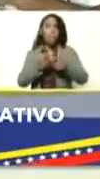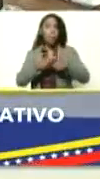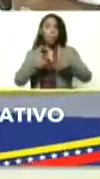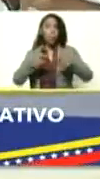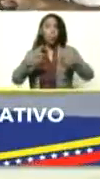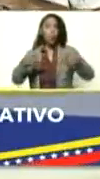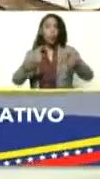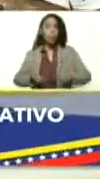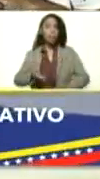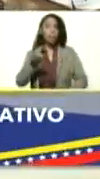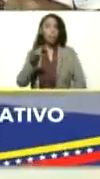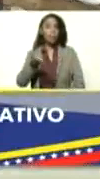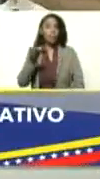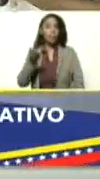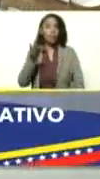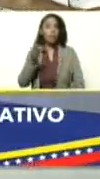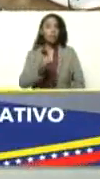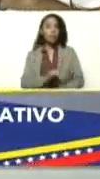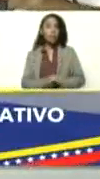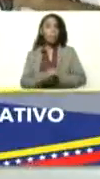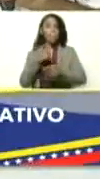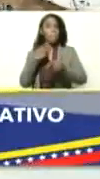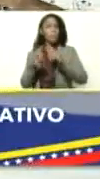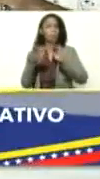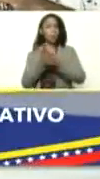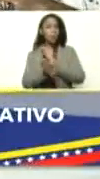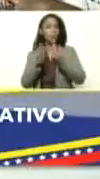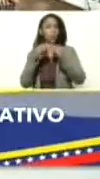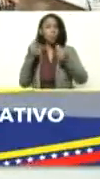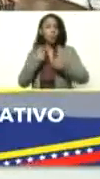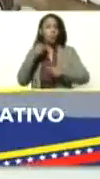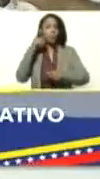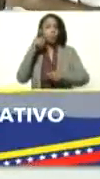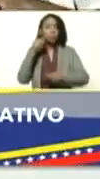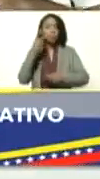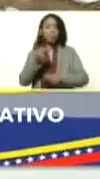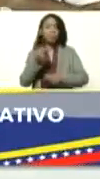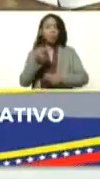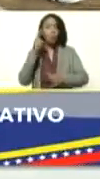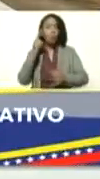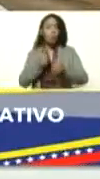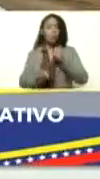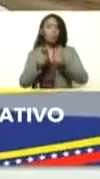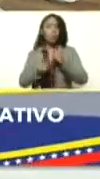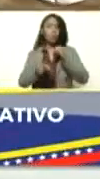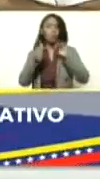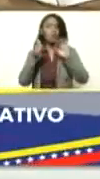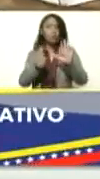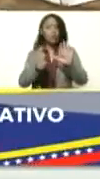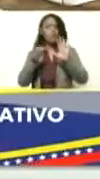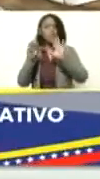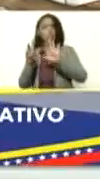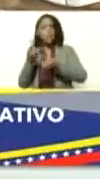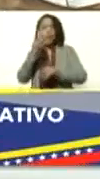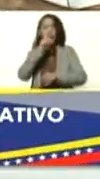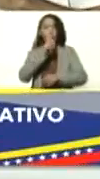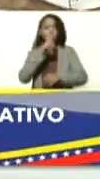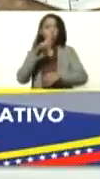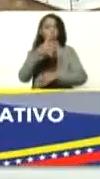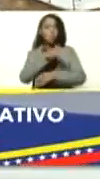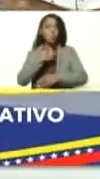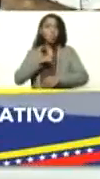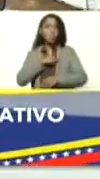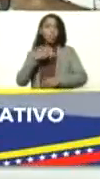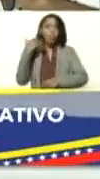importantísima pero sobre todo hago hincapié en los últimos seis siete años donde hemos